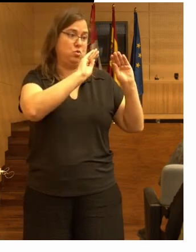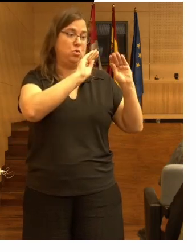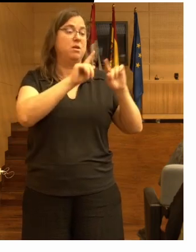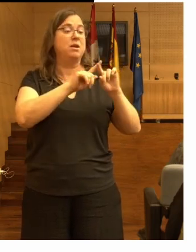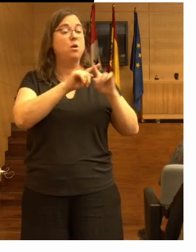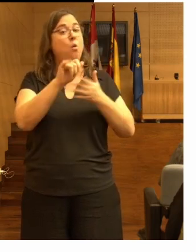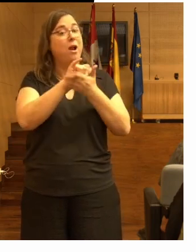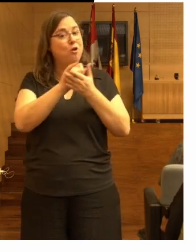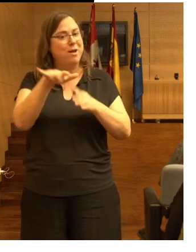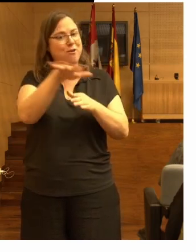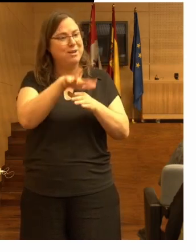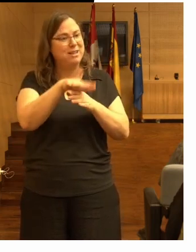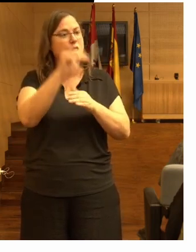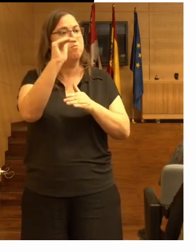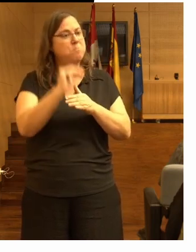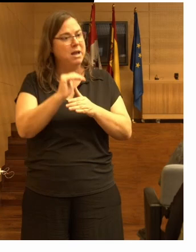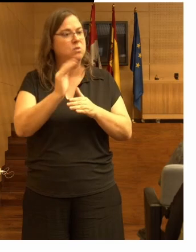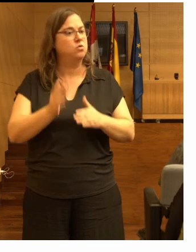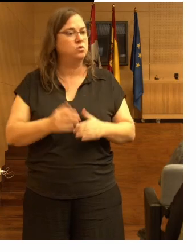estado de nueva york